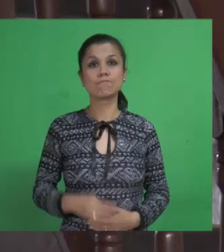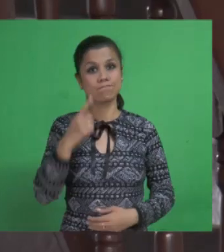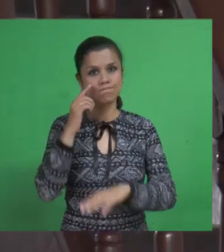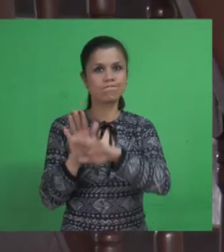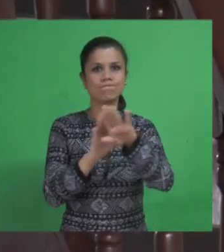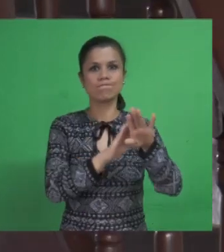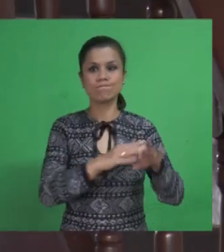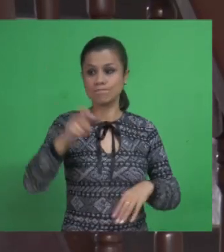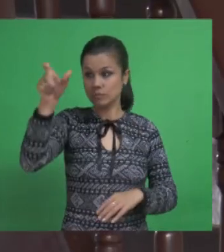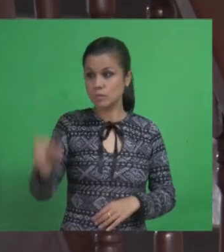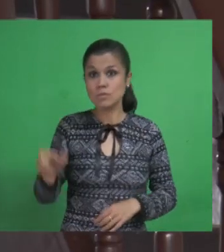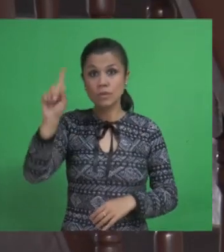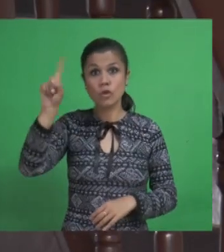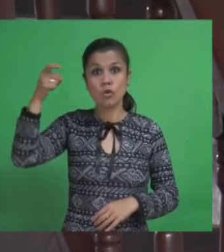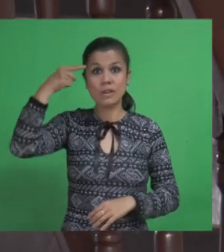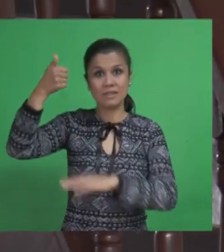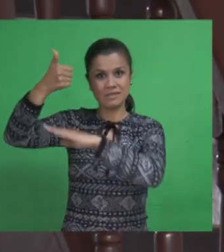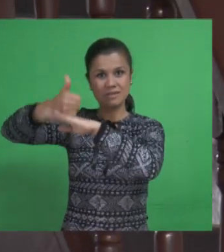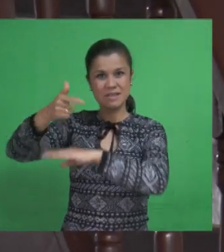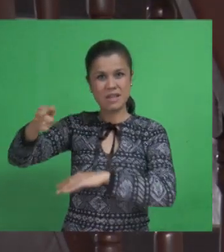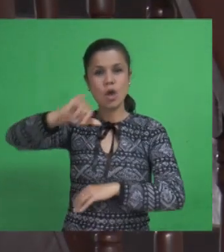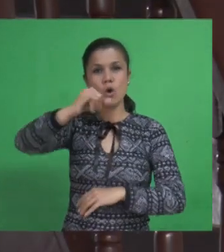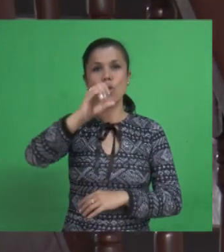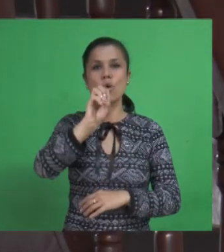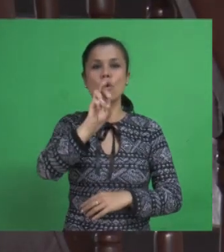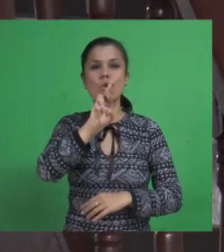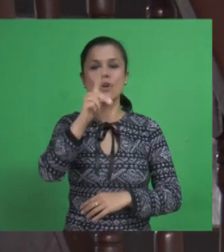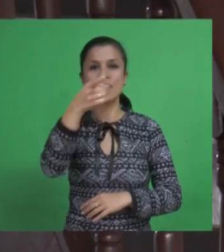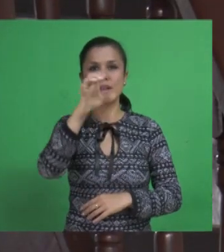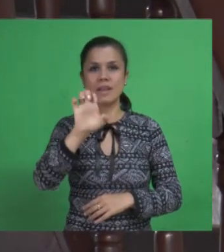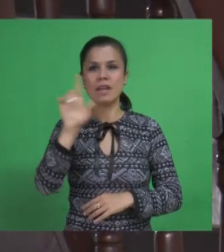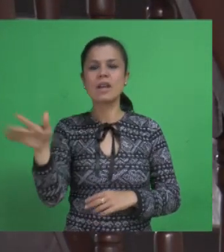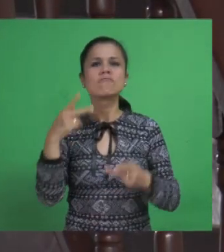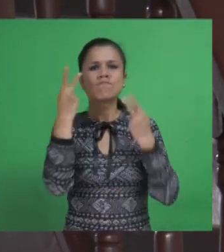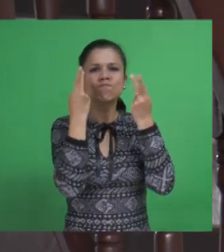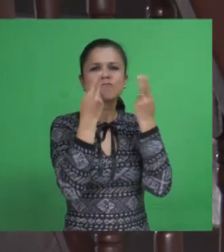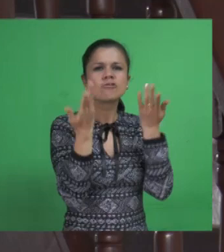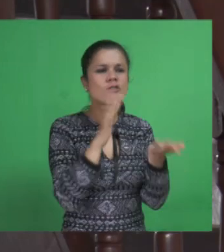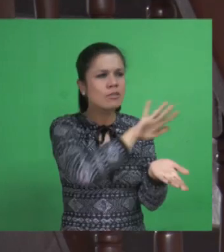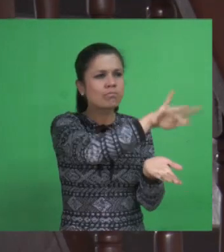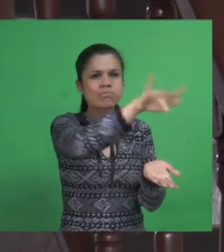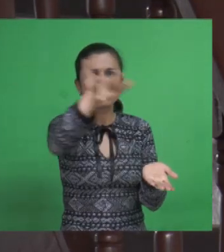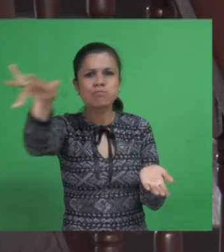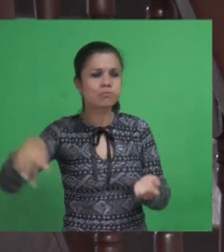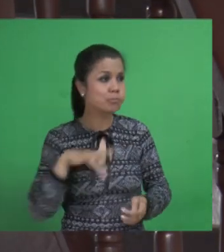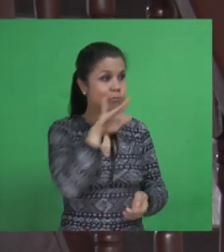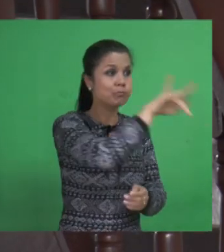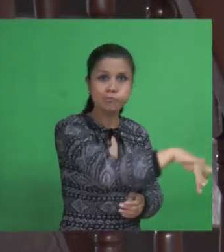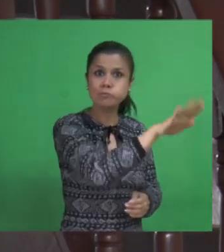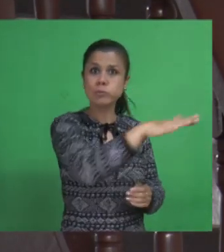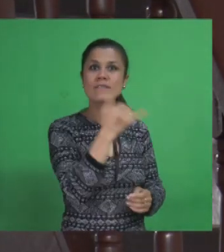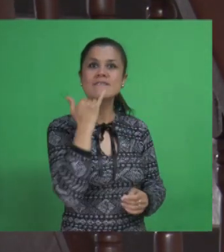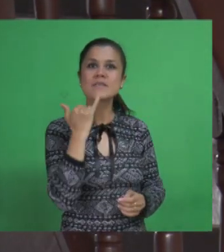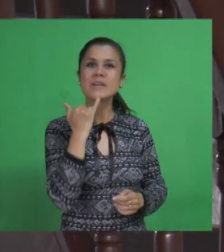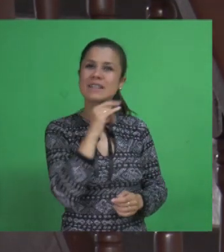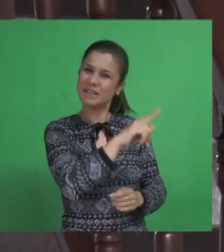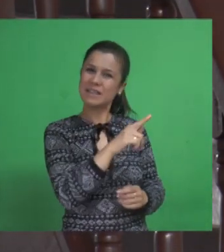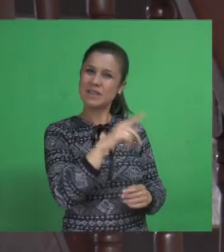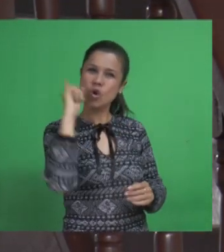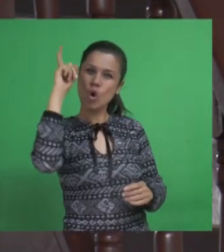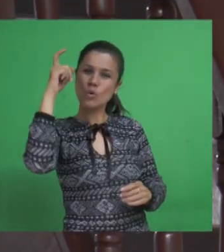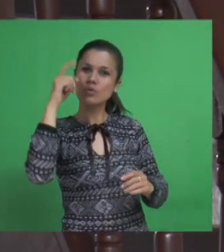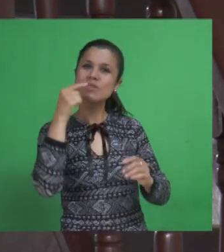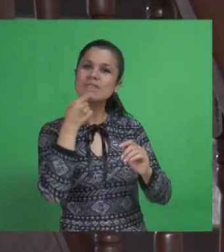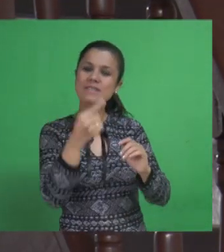El gobernador de Cundinamarca, Jorge Emilio Rey Ángel, visitó nuestro municipio en su gira Gobernador en Casa, Nuestra Regla es Cumplir,